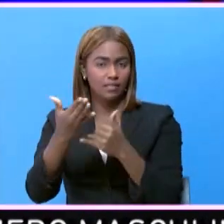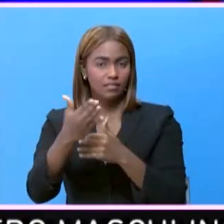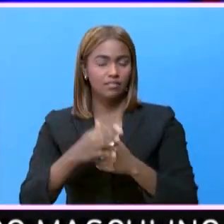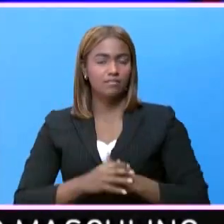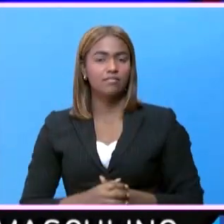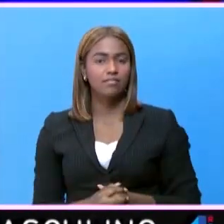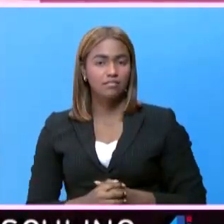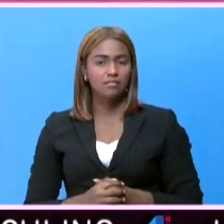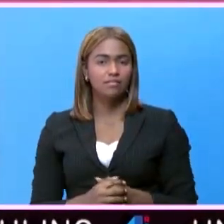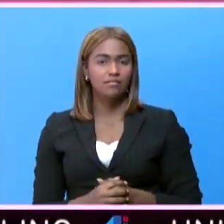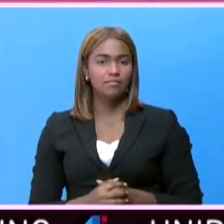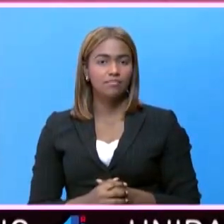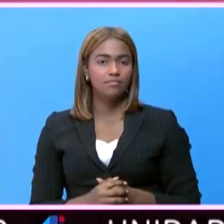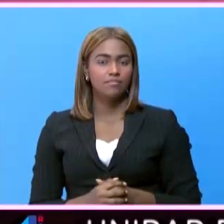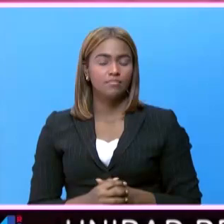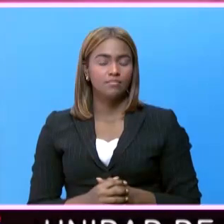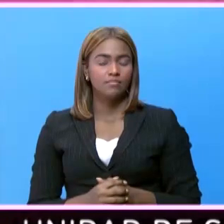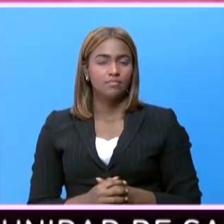ella.